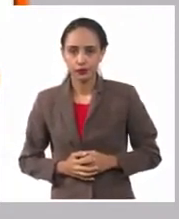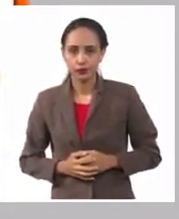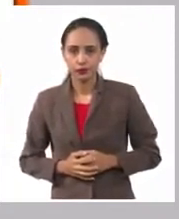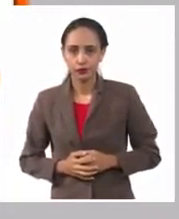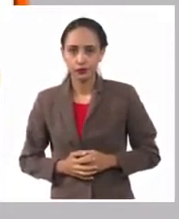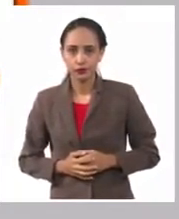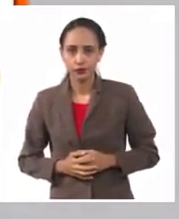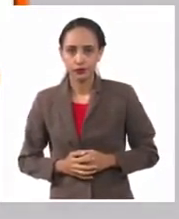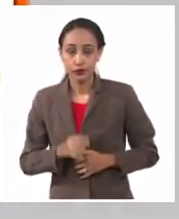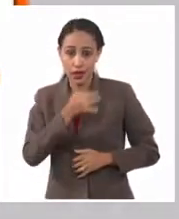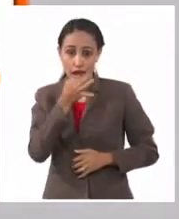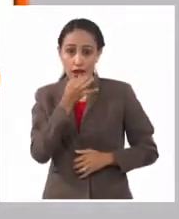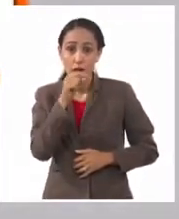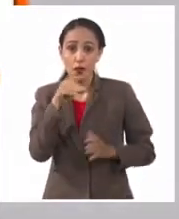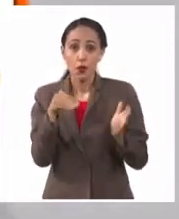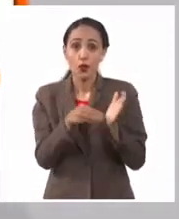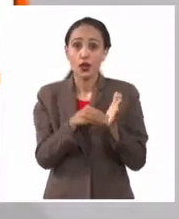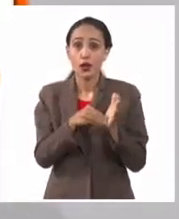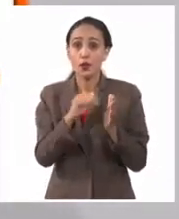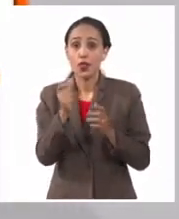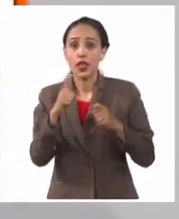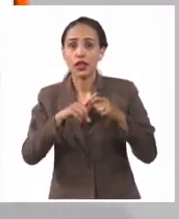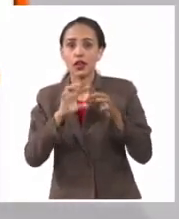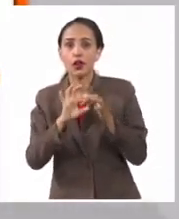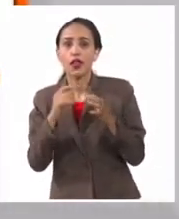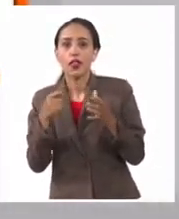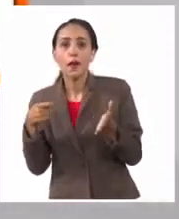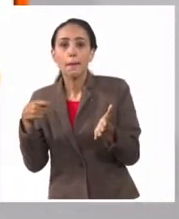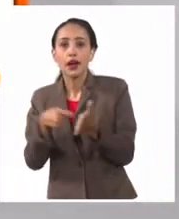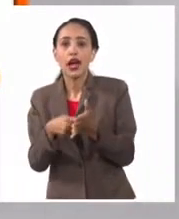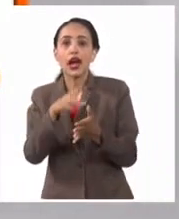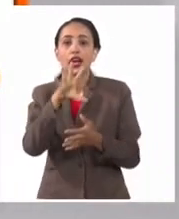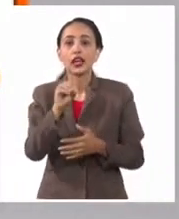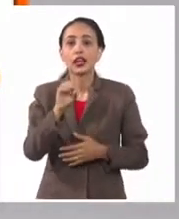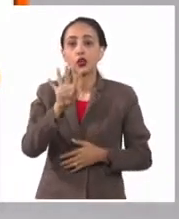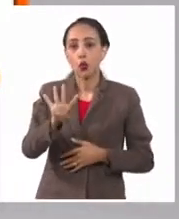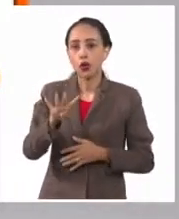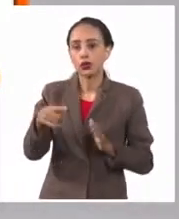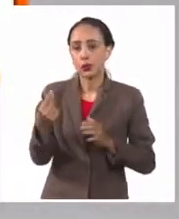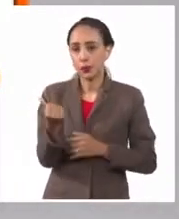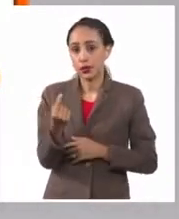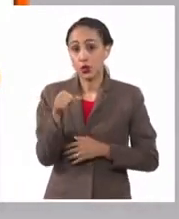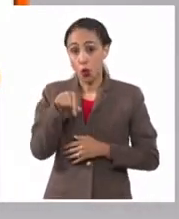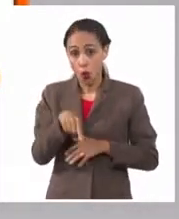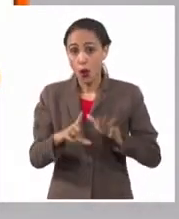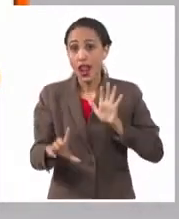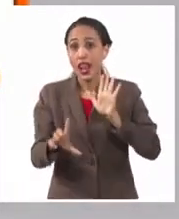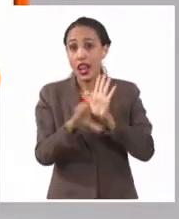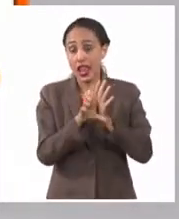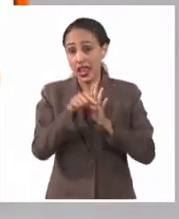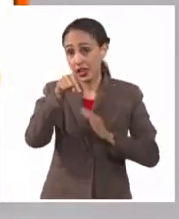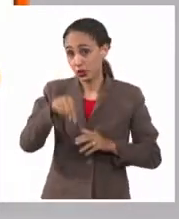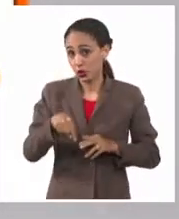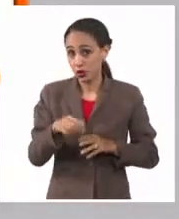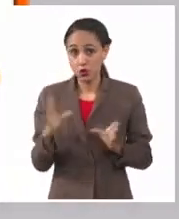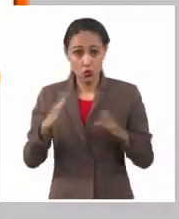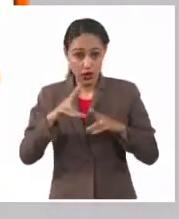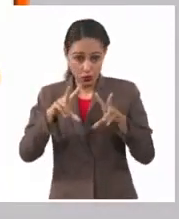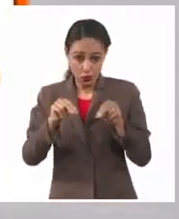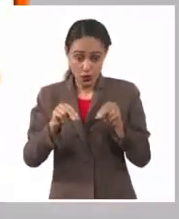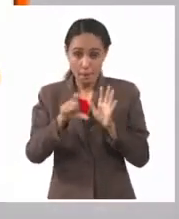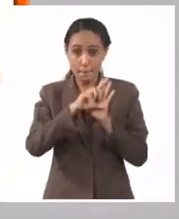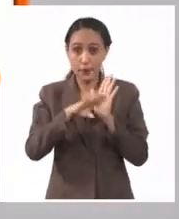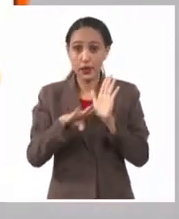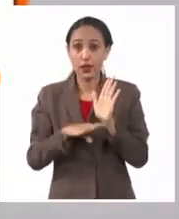kilogramos, tendría que pagar 504 pesos. 504 pesos. Y hoy, en la norma actual, es decir, sin estas nuevas medidas, por 10